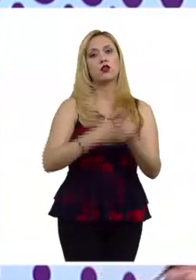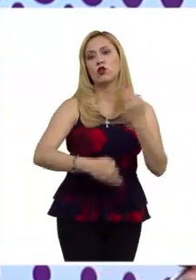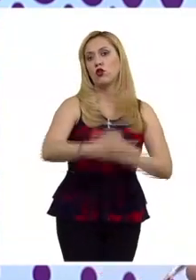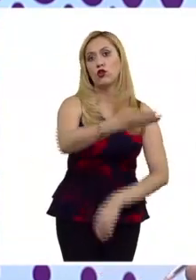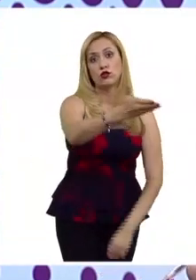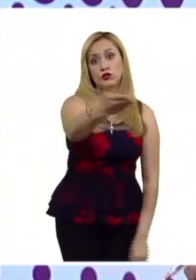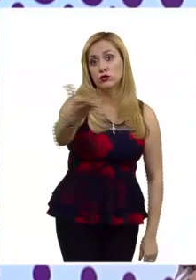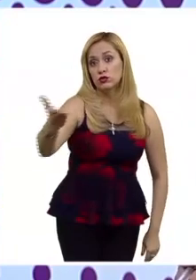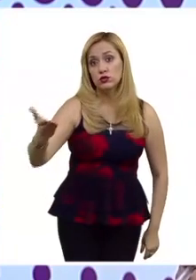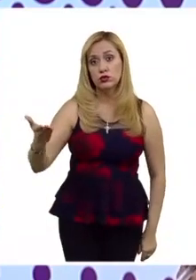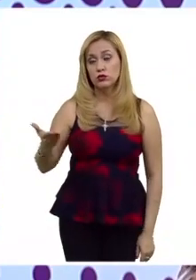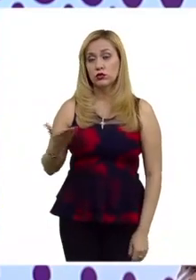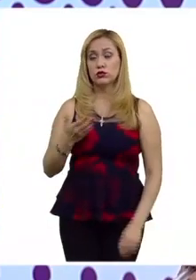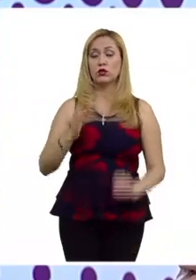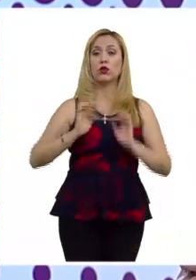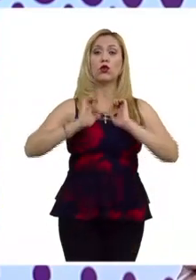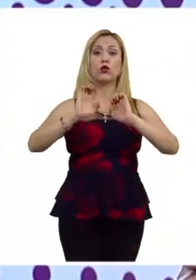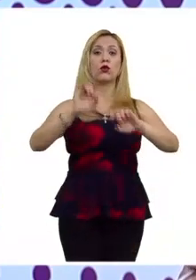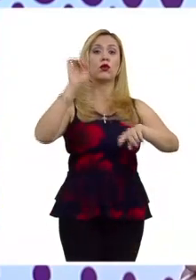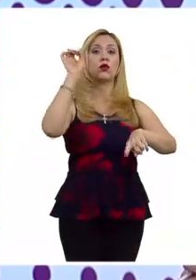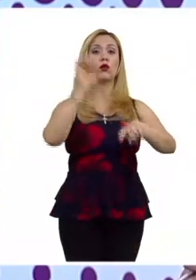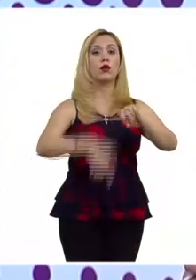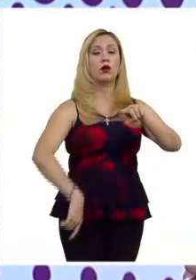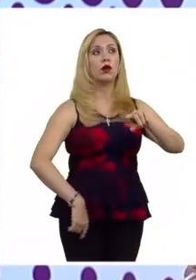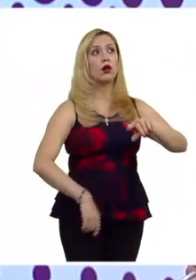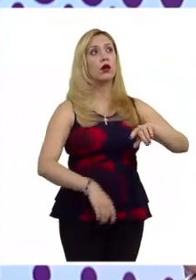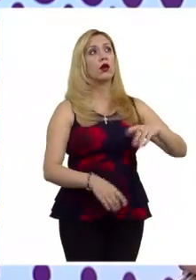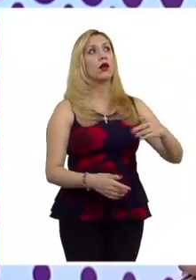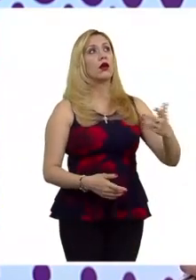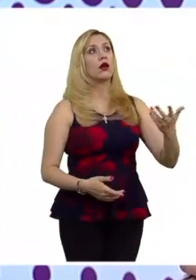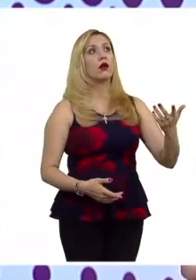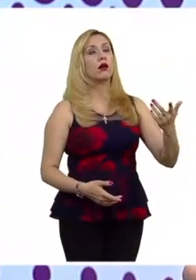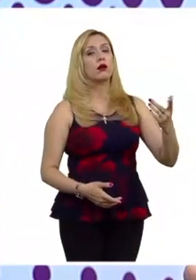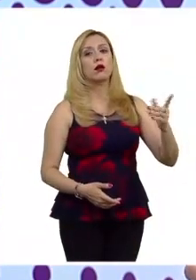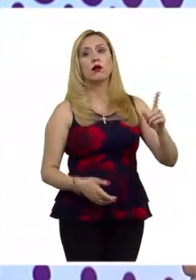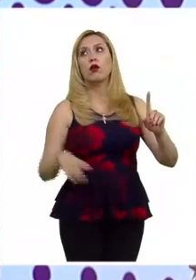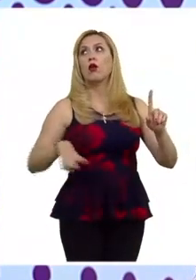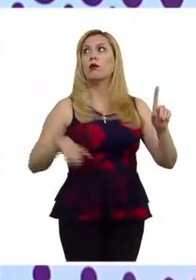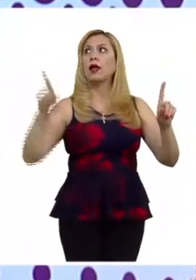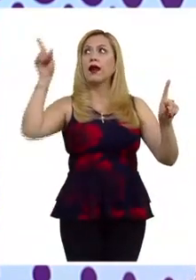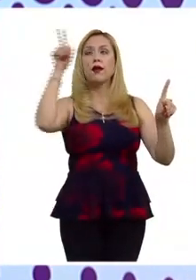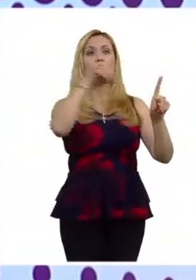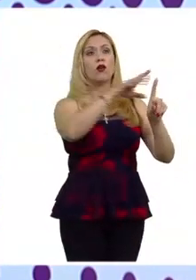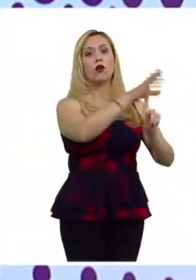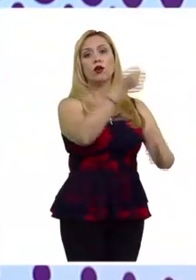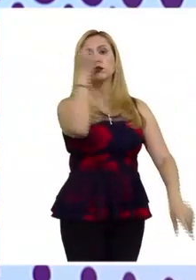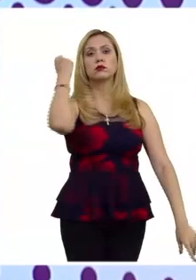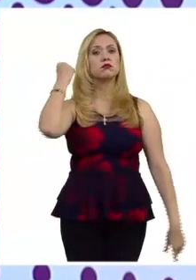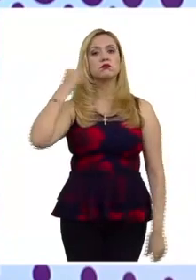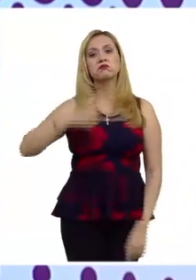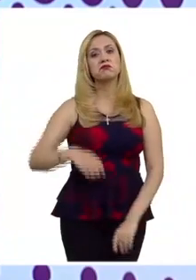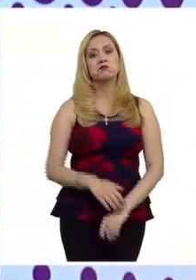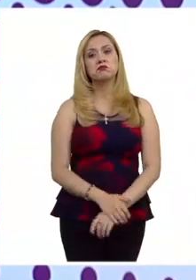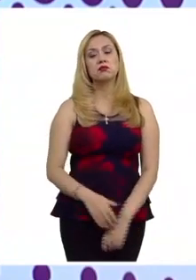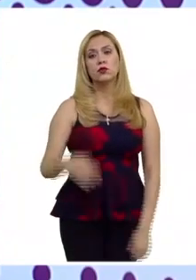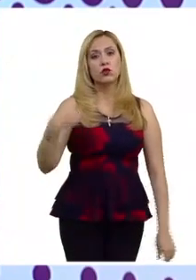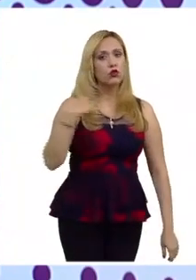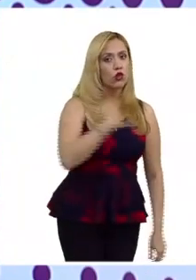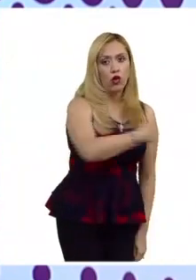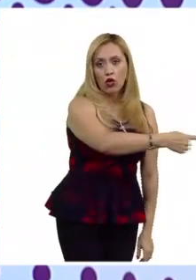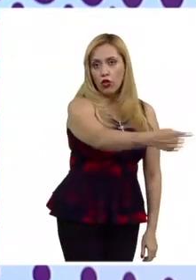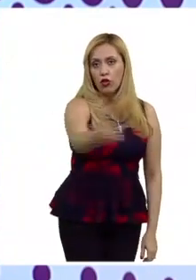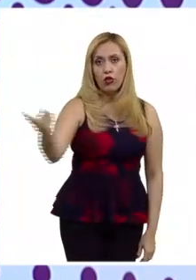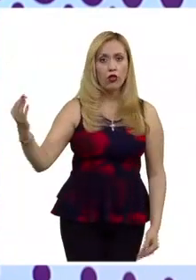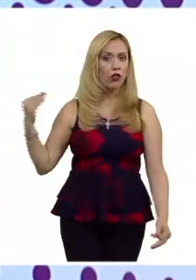o sea el discurso de odio no se va a erradicar o no se va a combatir como una acción gubernamental sino que por eso insisto que tiene que ser entre